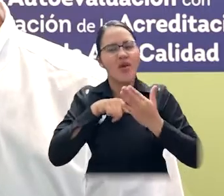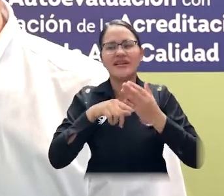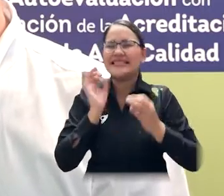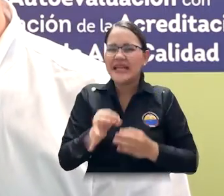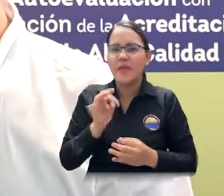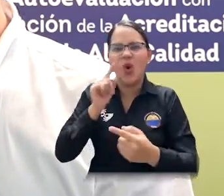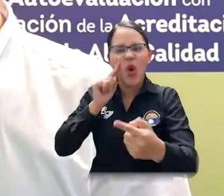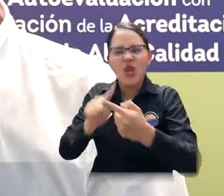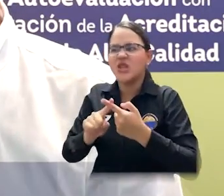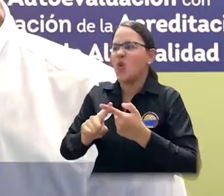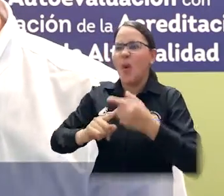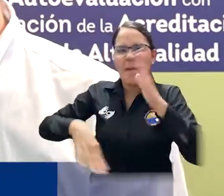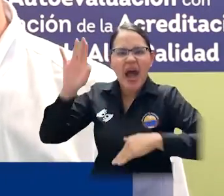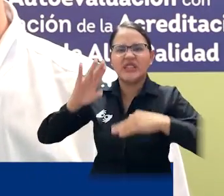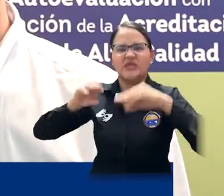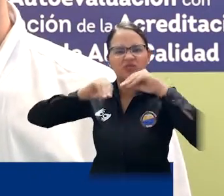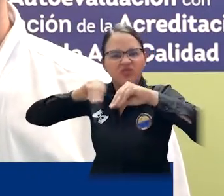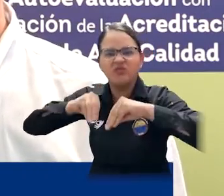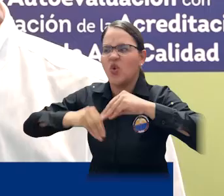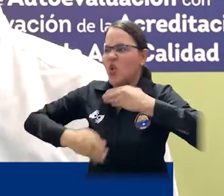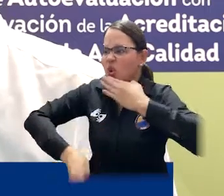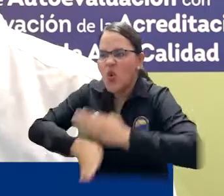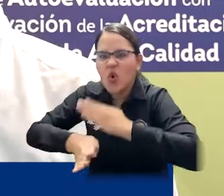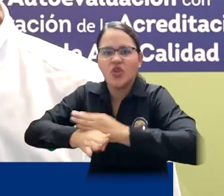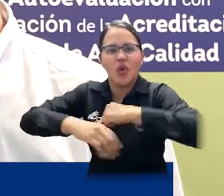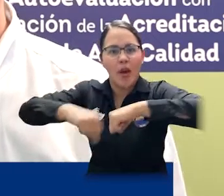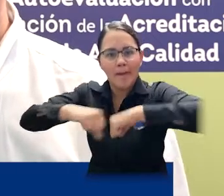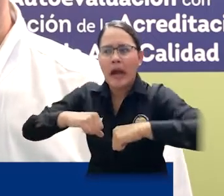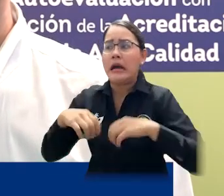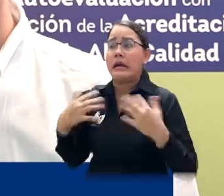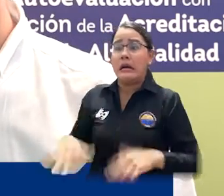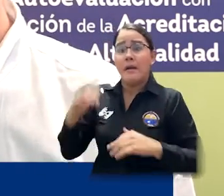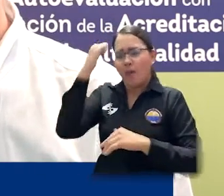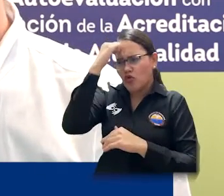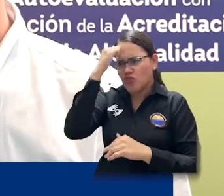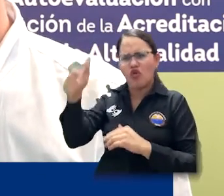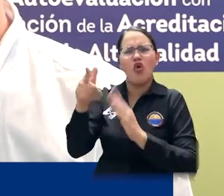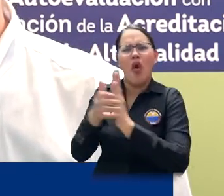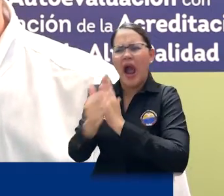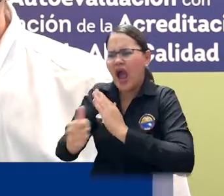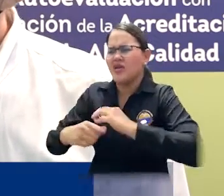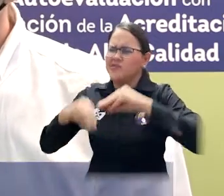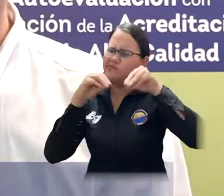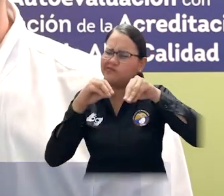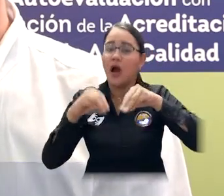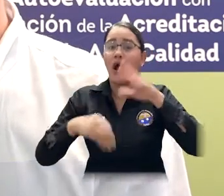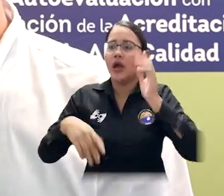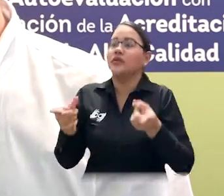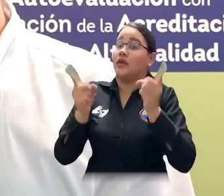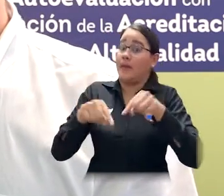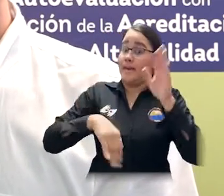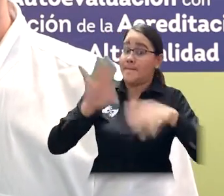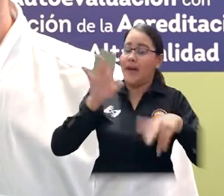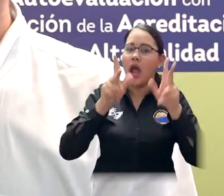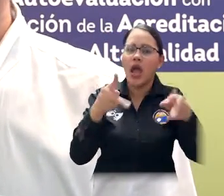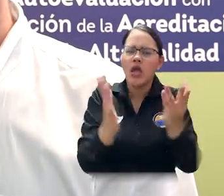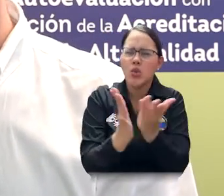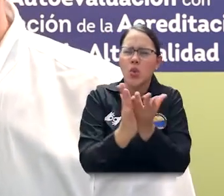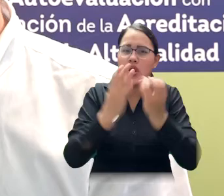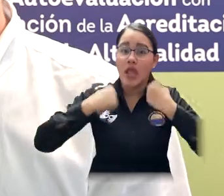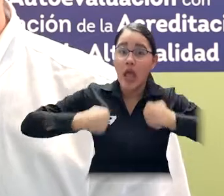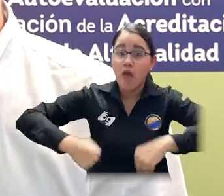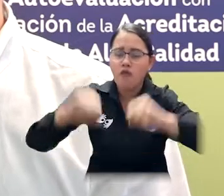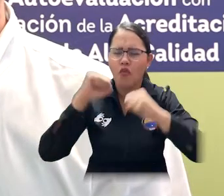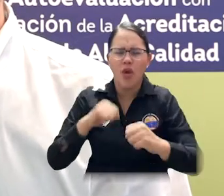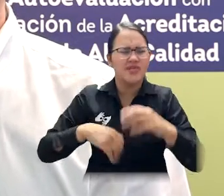construirse lo construido, reconocer lo que se ha hecho anteriormente, reconocer lo que se va a hacer y algo muy importante, reconocer el valor del profesorado, pero mucho más